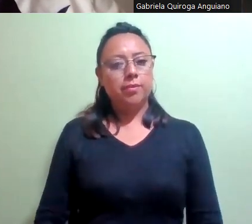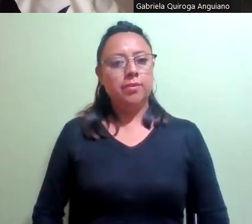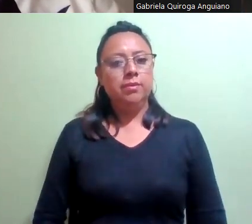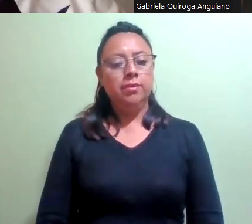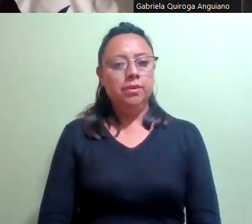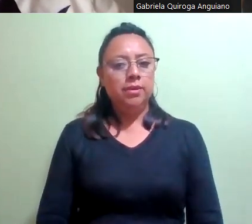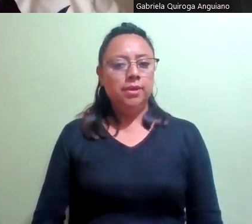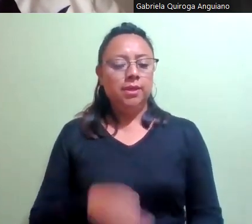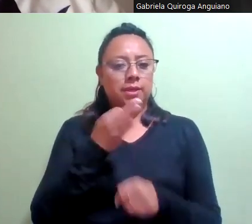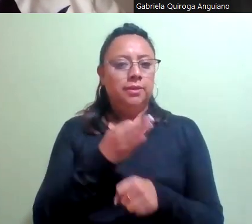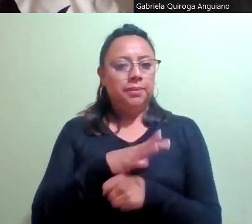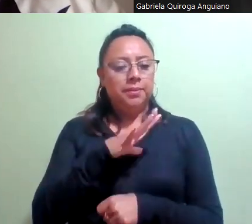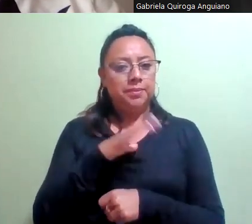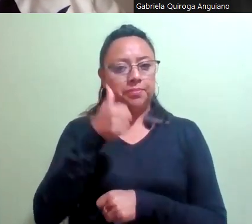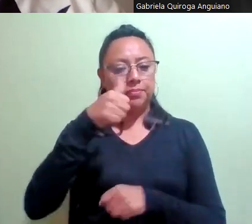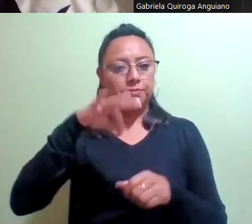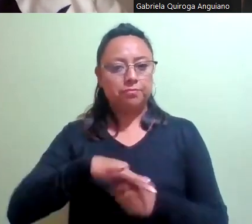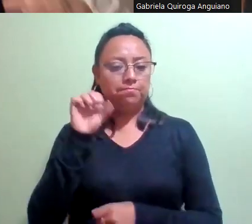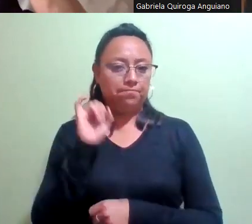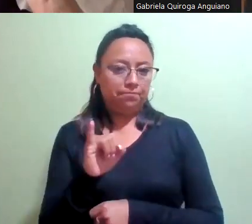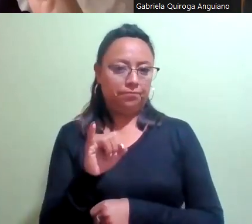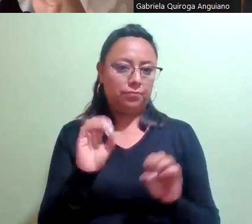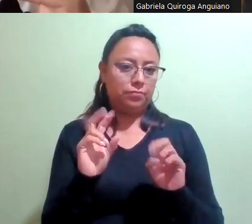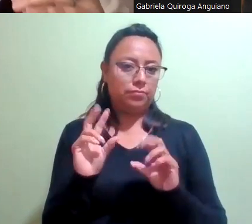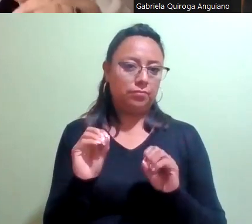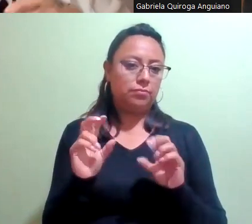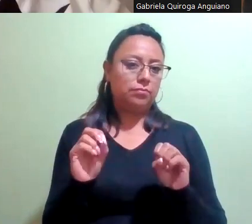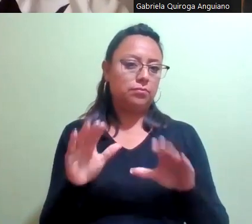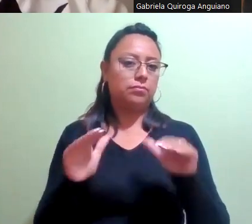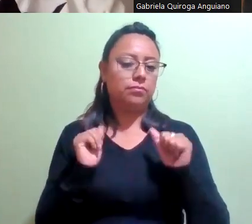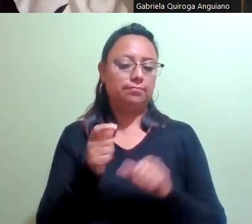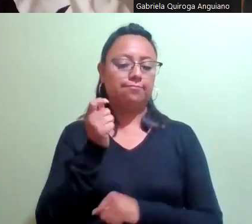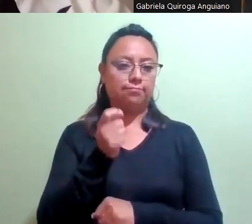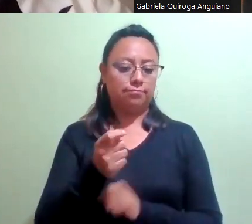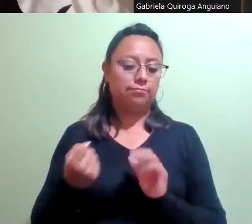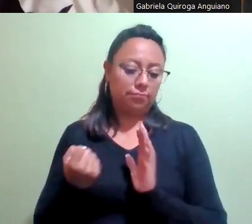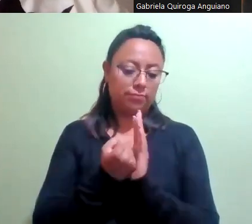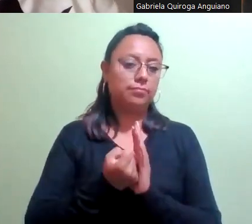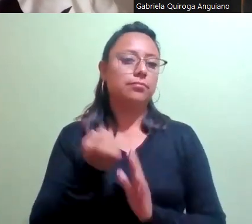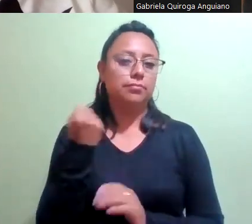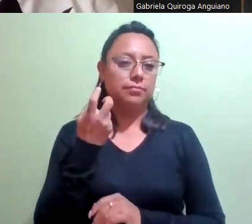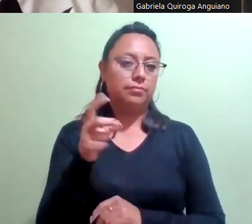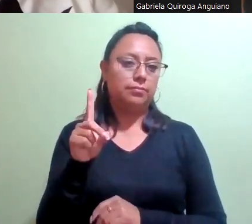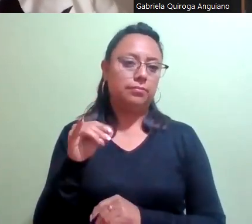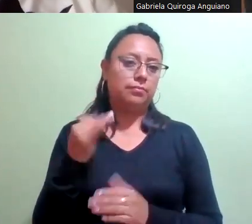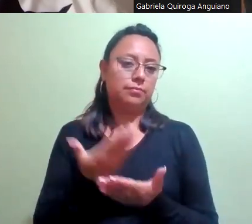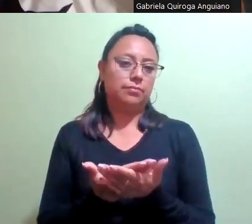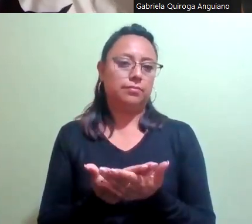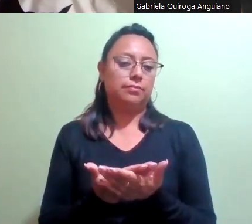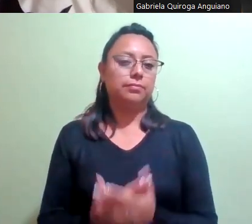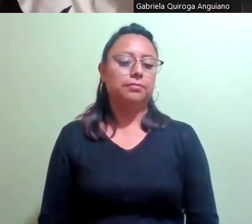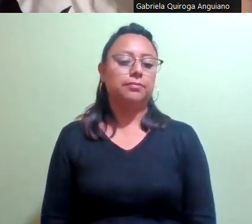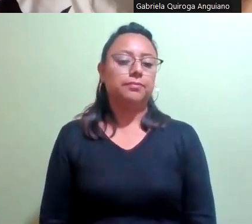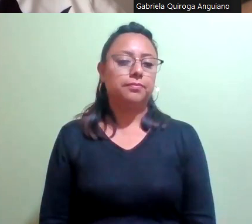Habiendo seis votos a favor, cero en contra y cero abstenciones, se considera que se aprueba el dictamen de